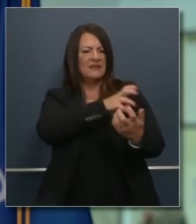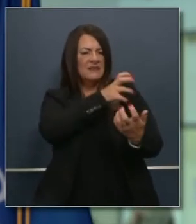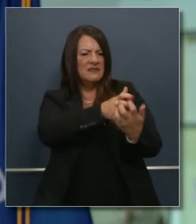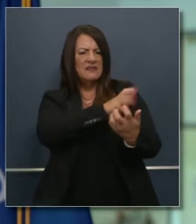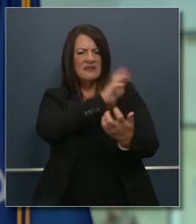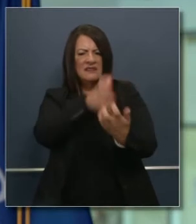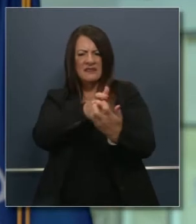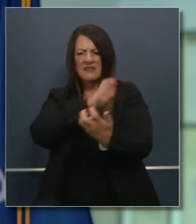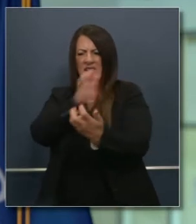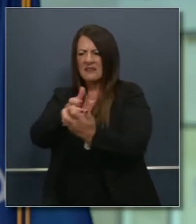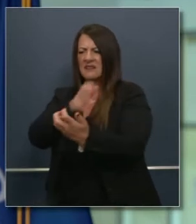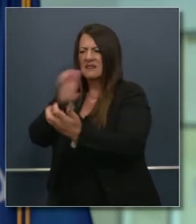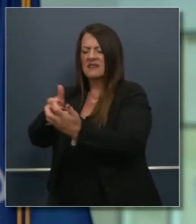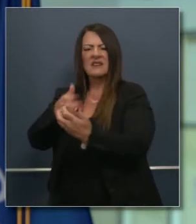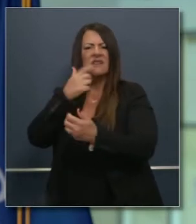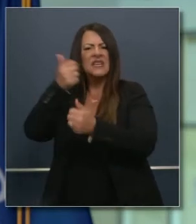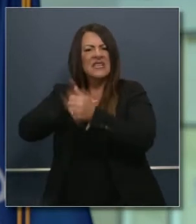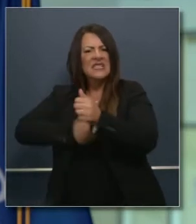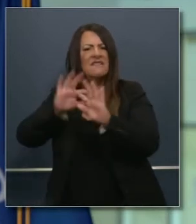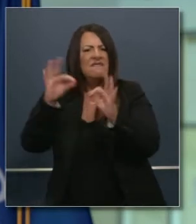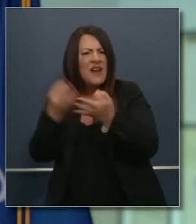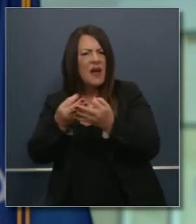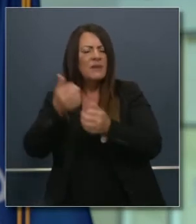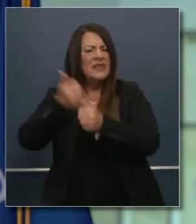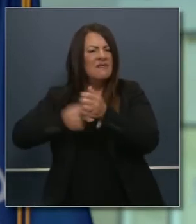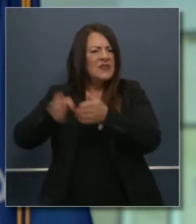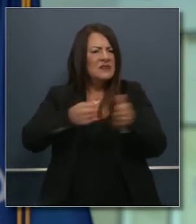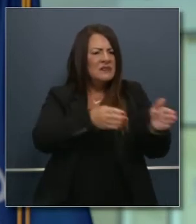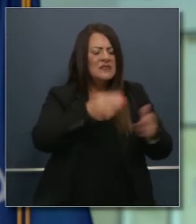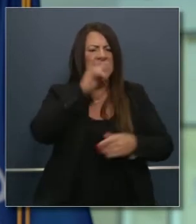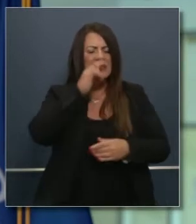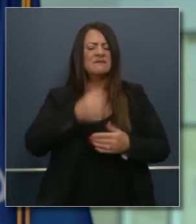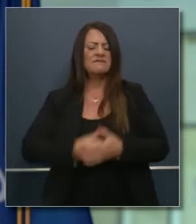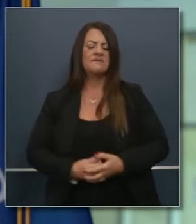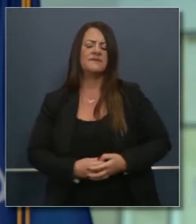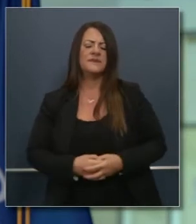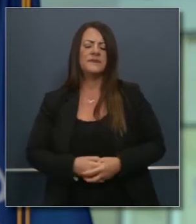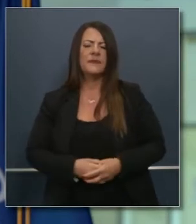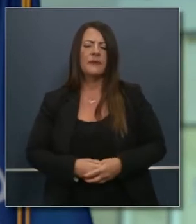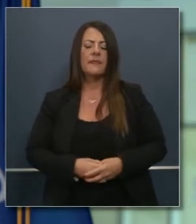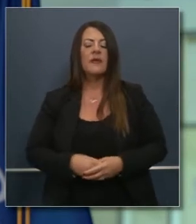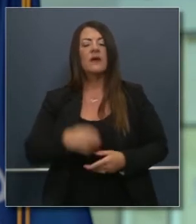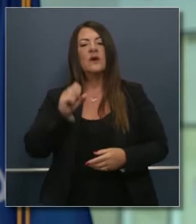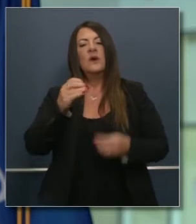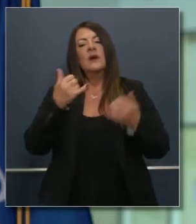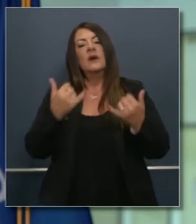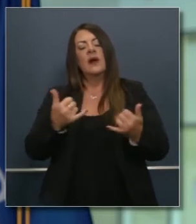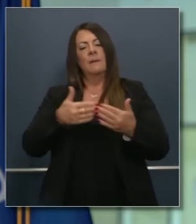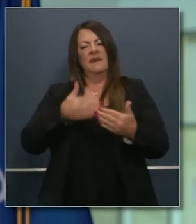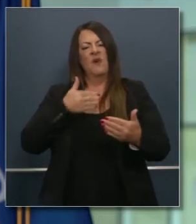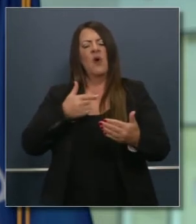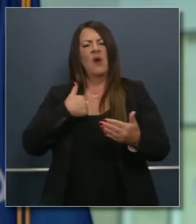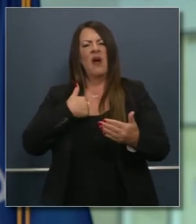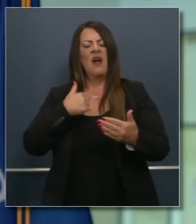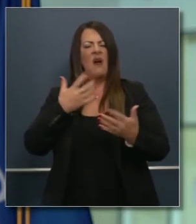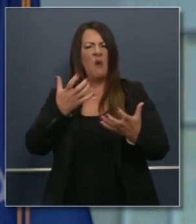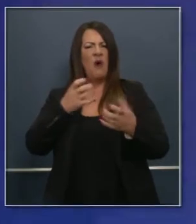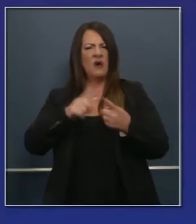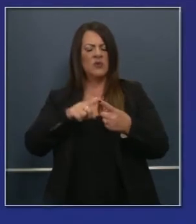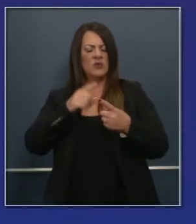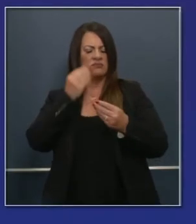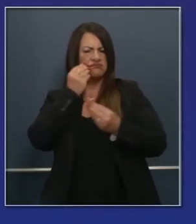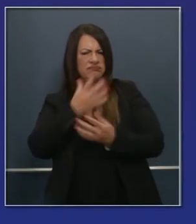preparar la educación a las necesidades específicas de cada estudiante y de cada familia. Pero empezaré ahora con